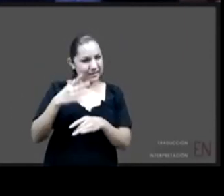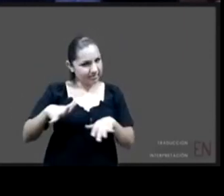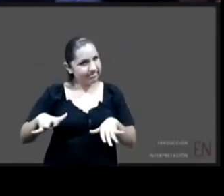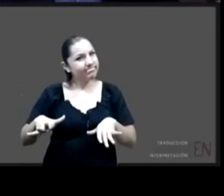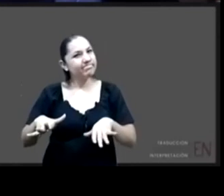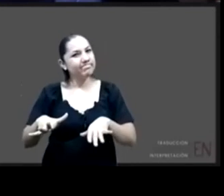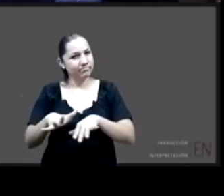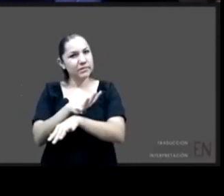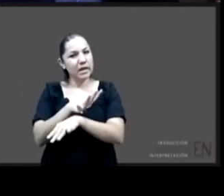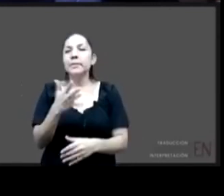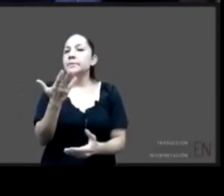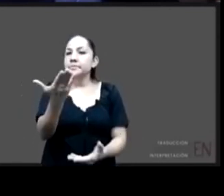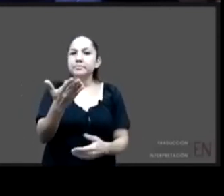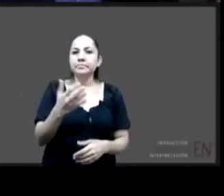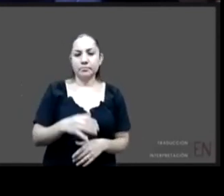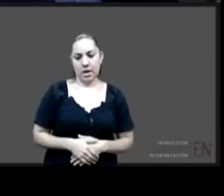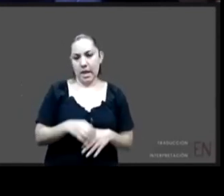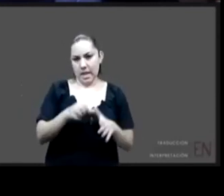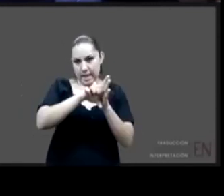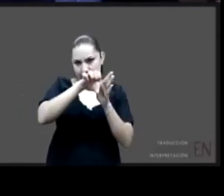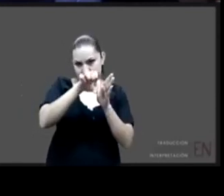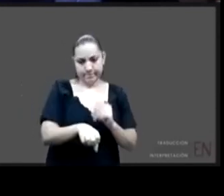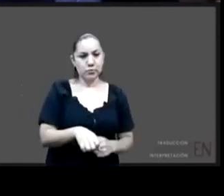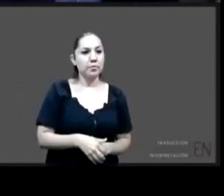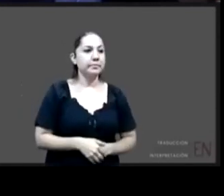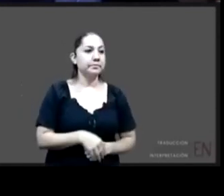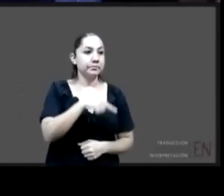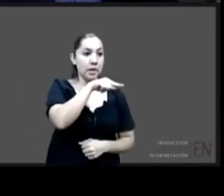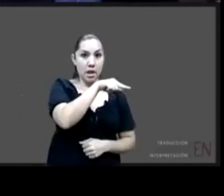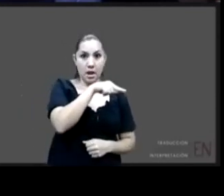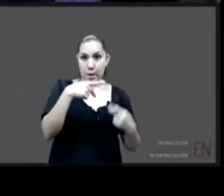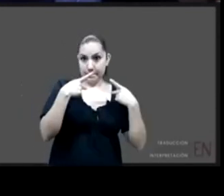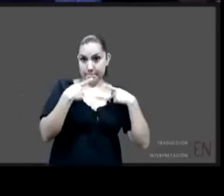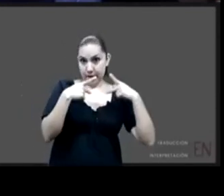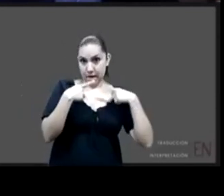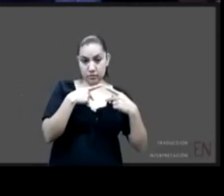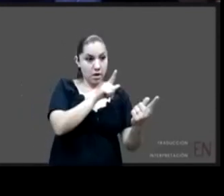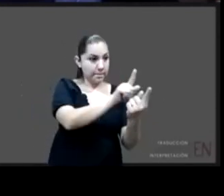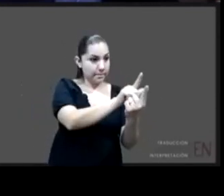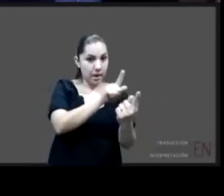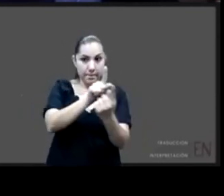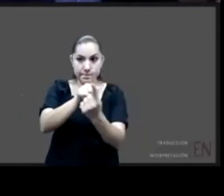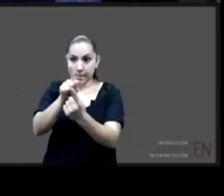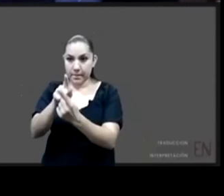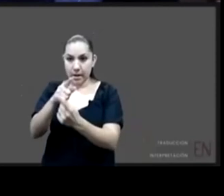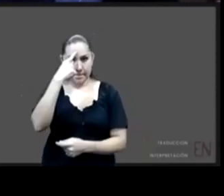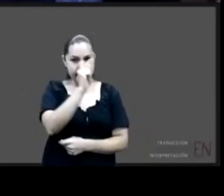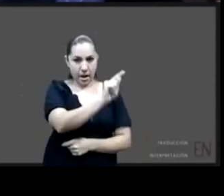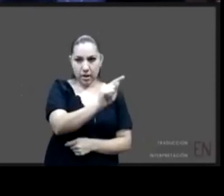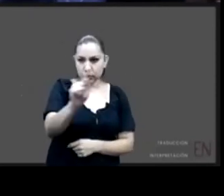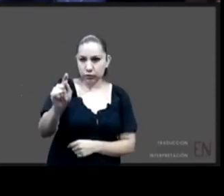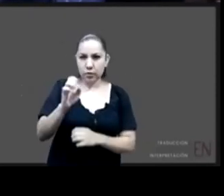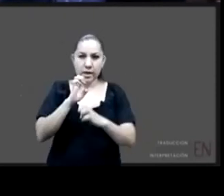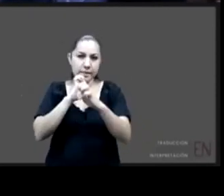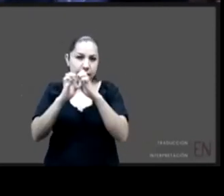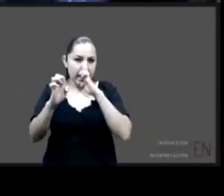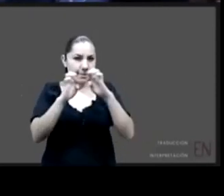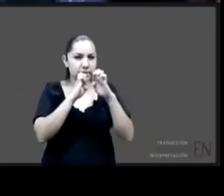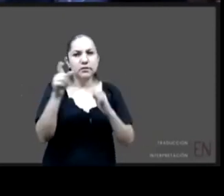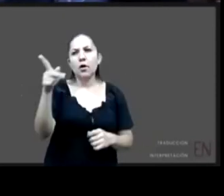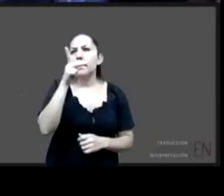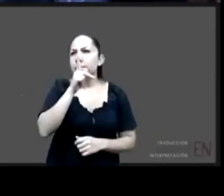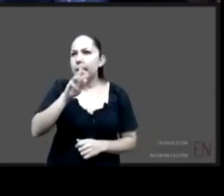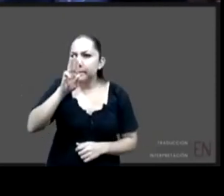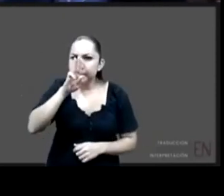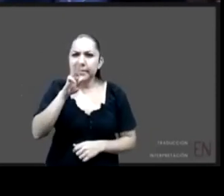entrevistas para evaluación digamos a mí y a los padres con los que he trabajado familias redes